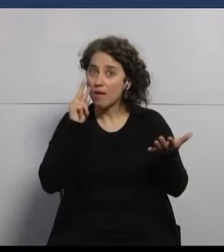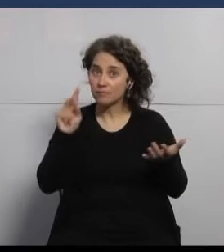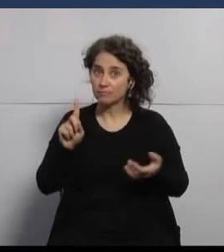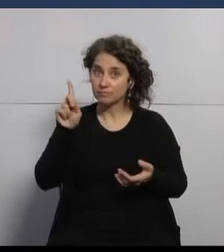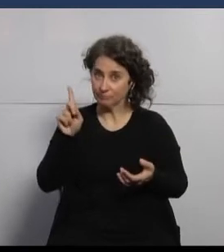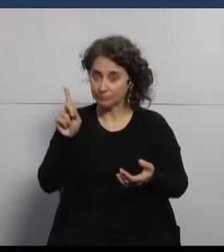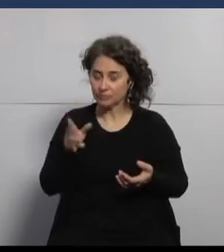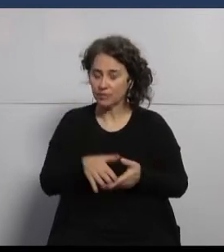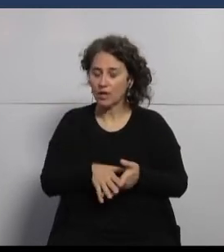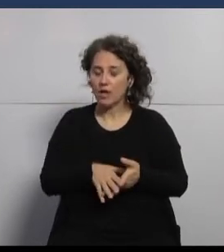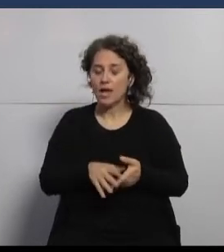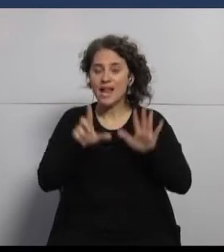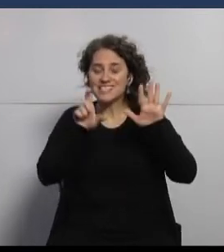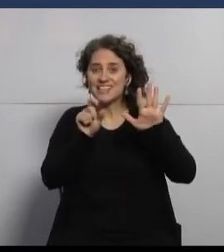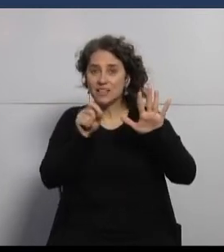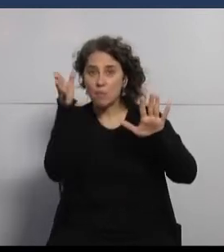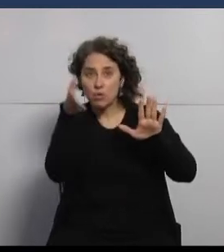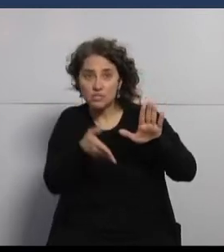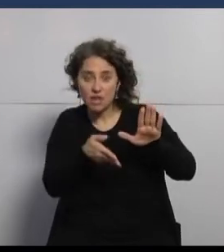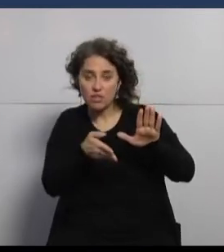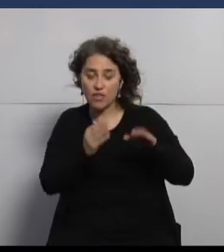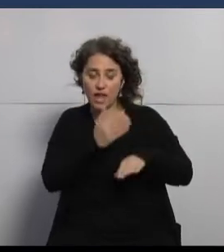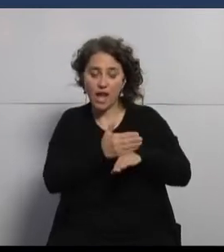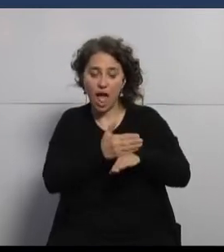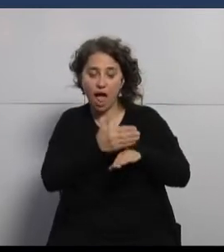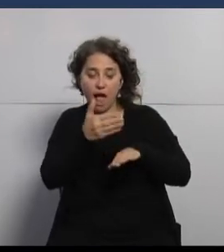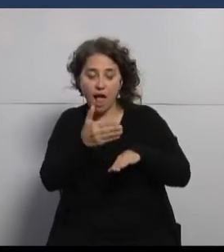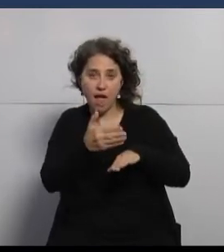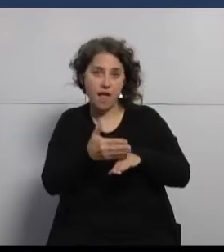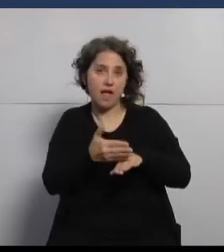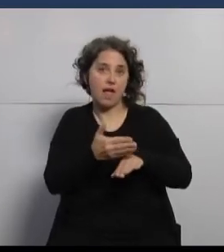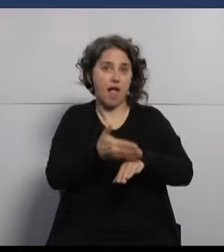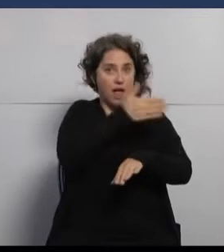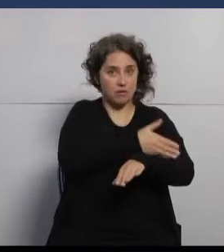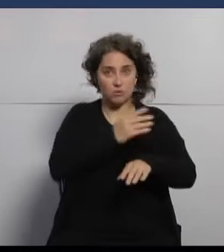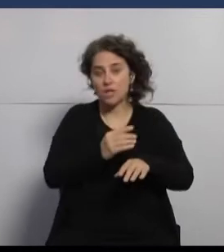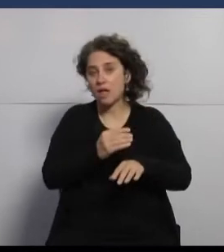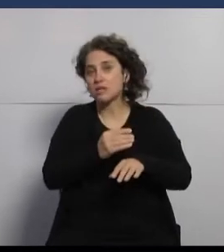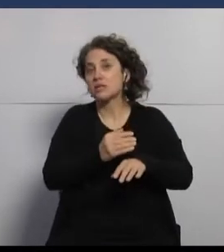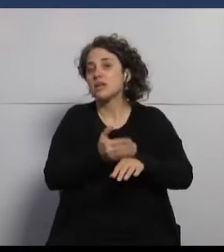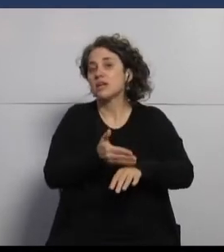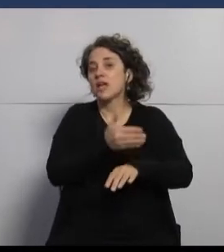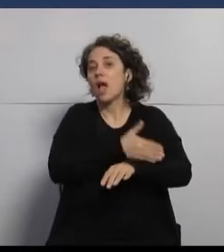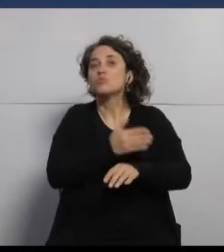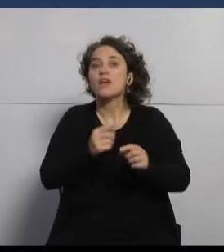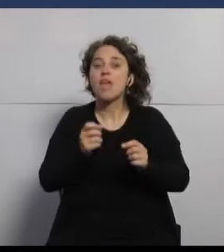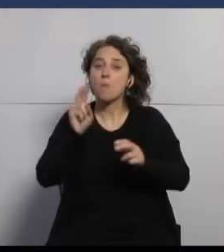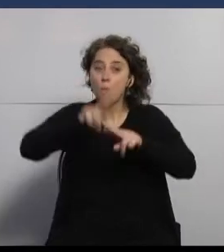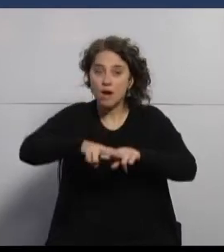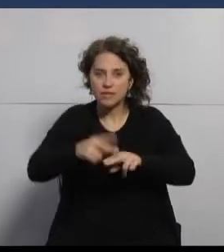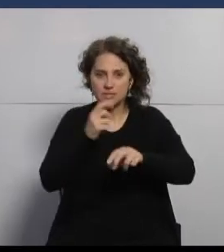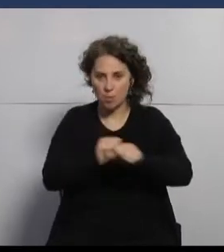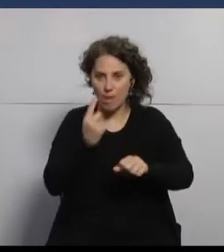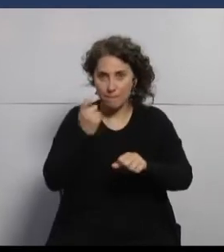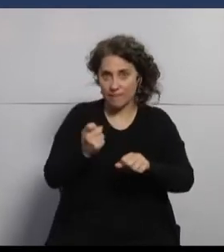Entonces, tenemos que el 70% de las causas de muerte prevenible son causadas por comportamientos que son